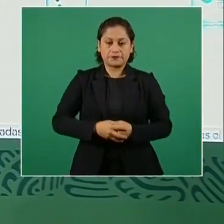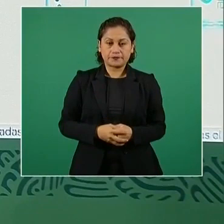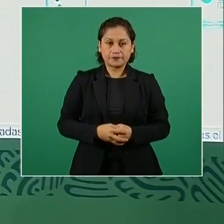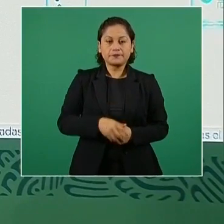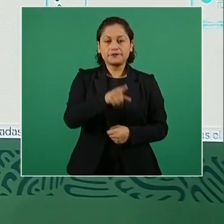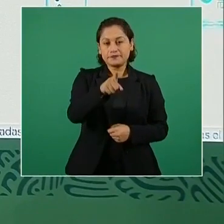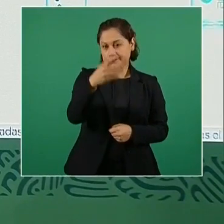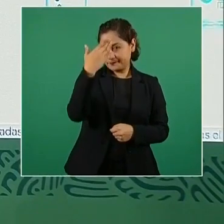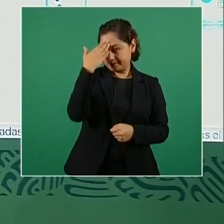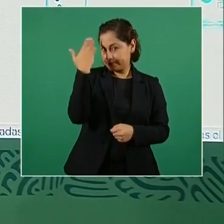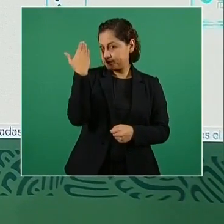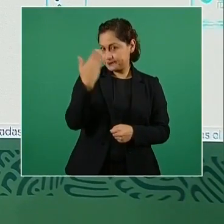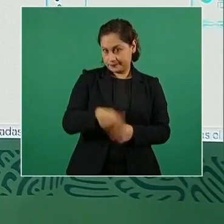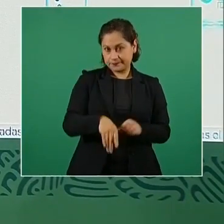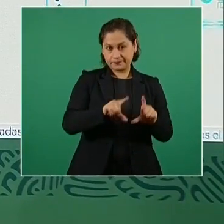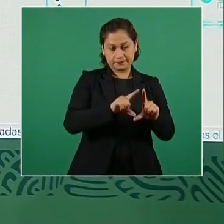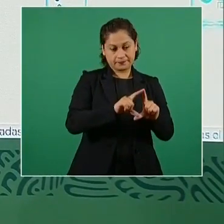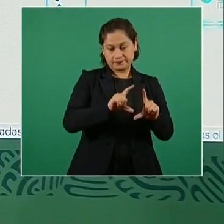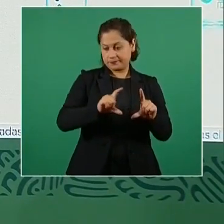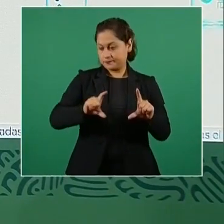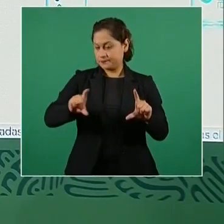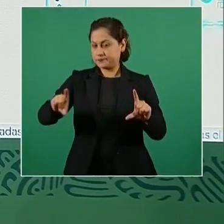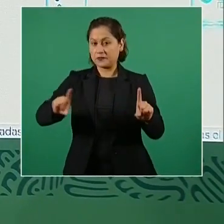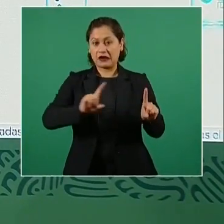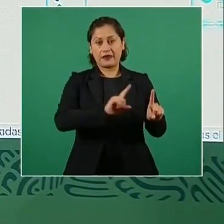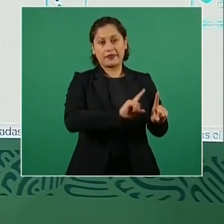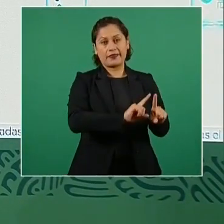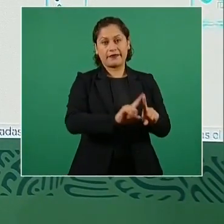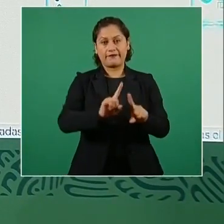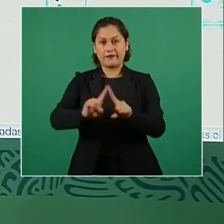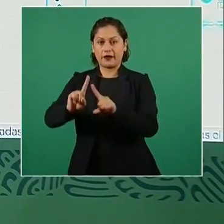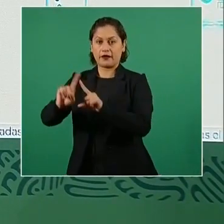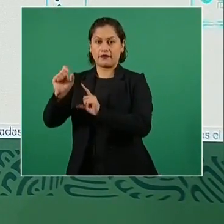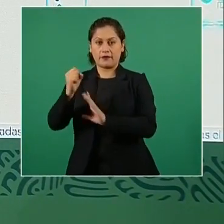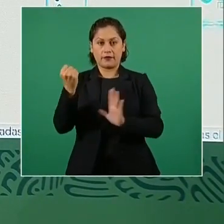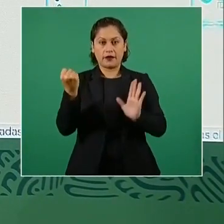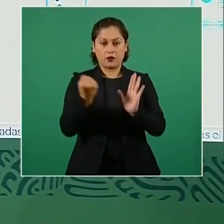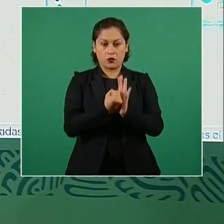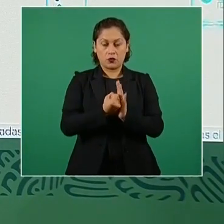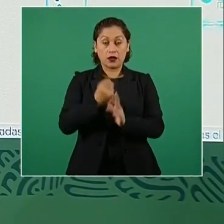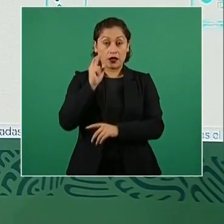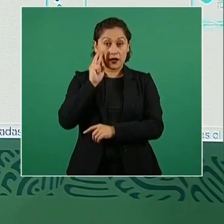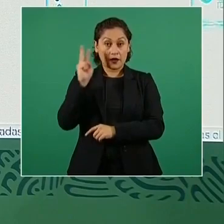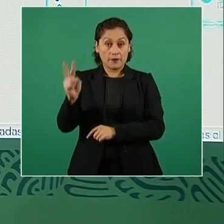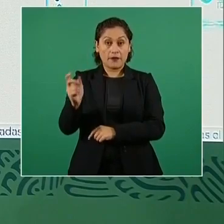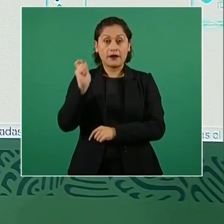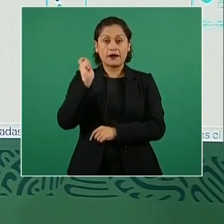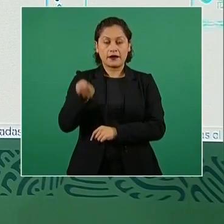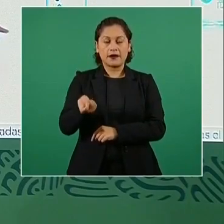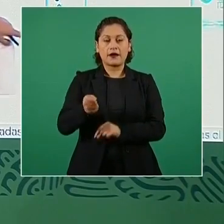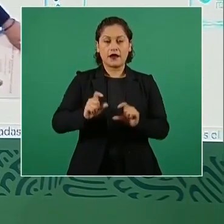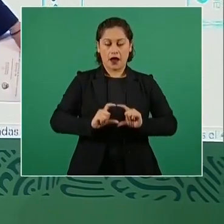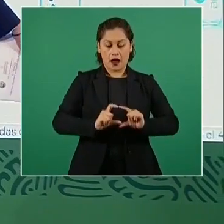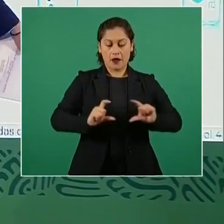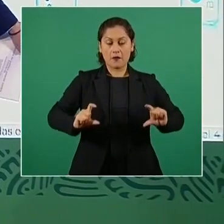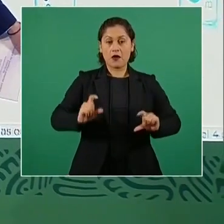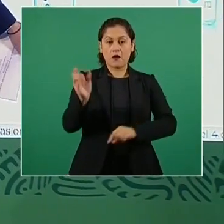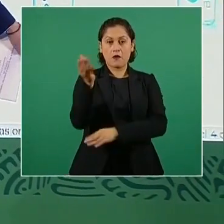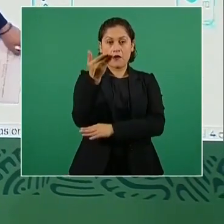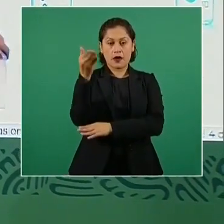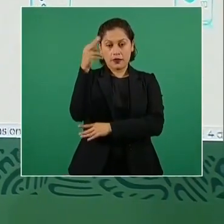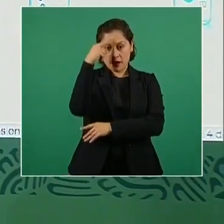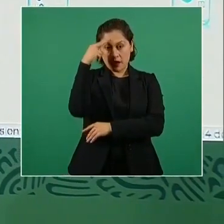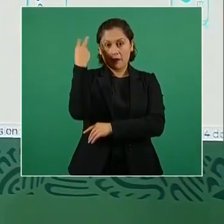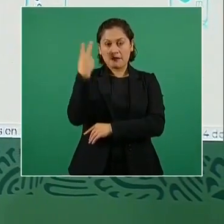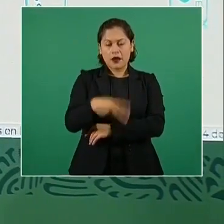combinación de diferentes tipos de vacunas. Aquí la bandera de México quiere decir que se están envasando